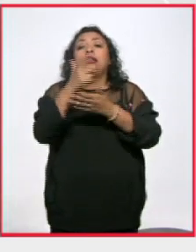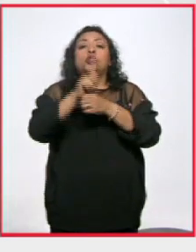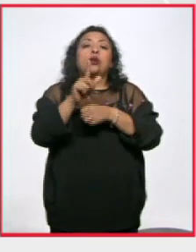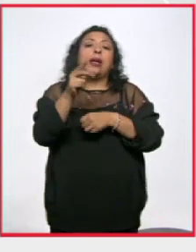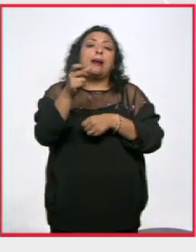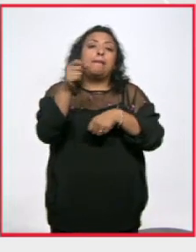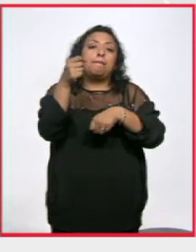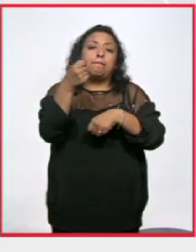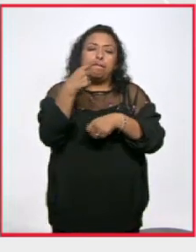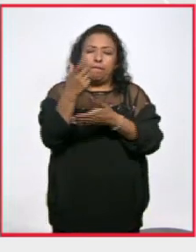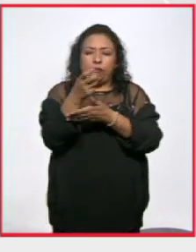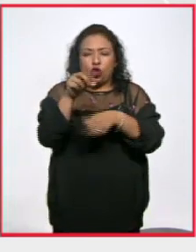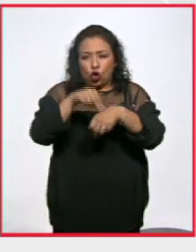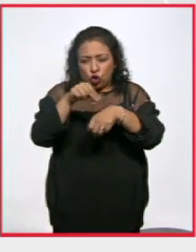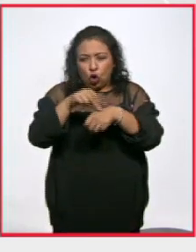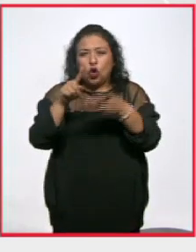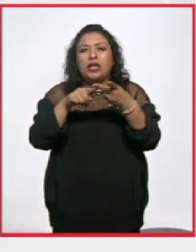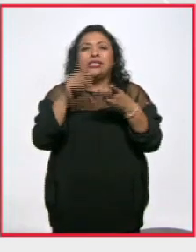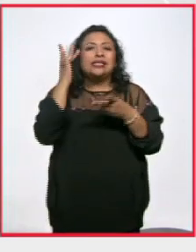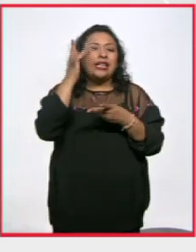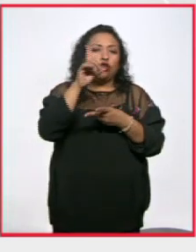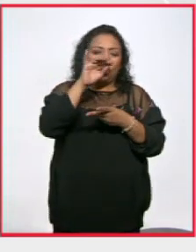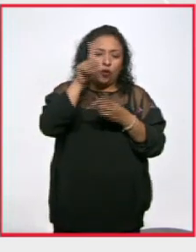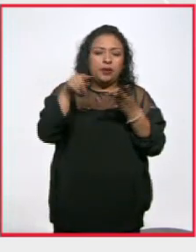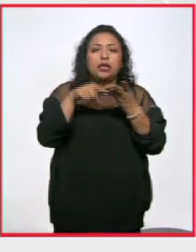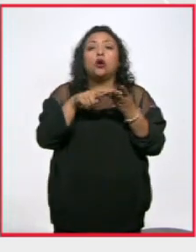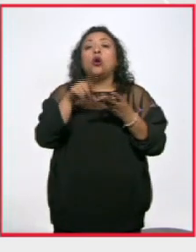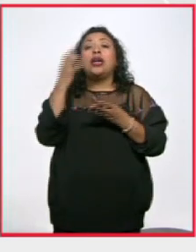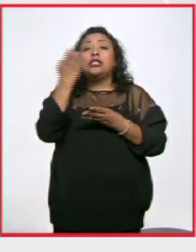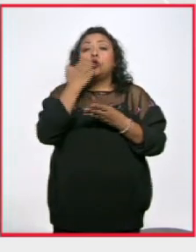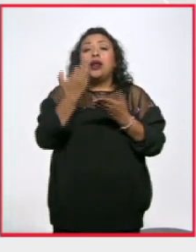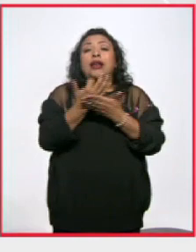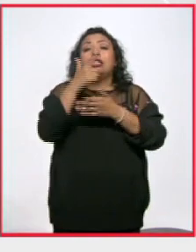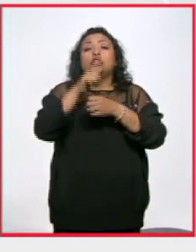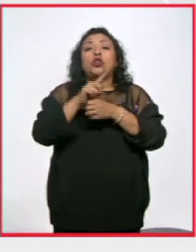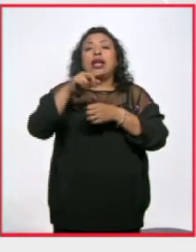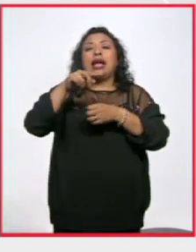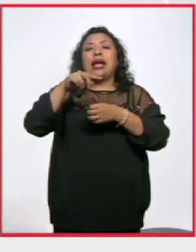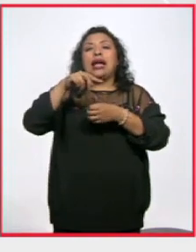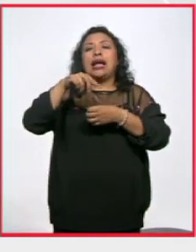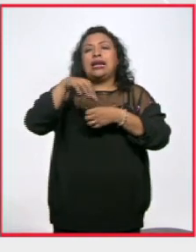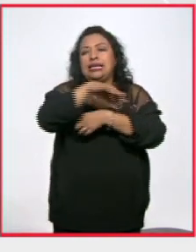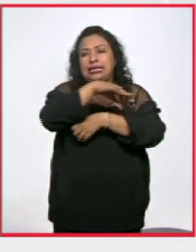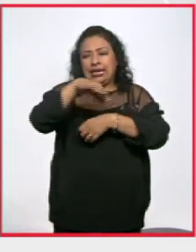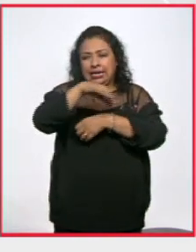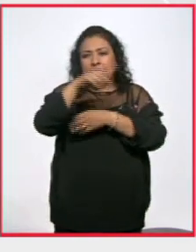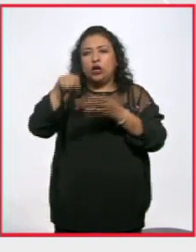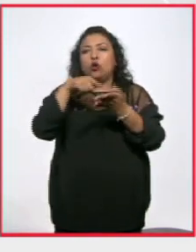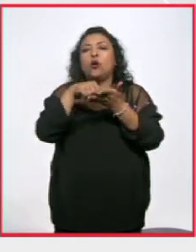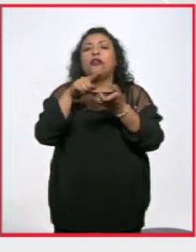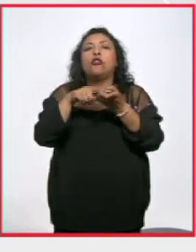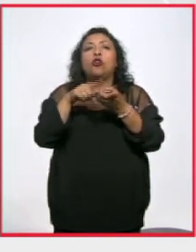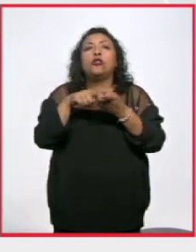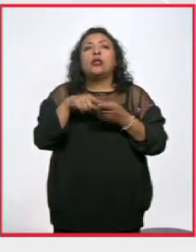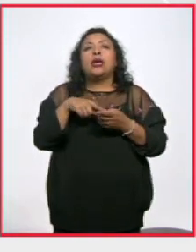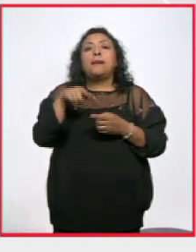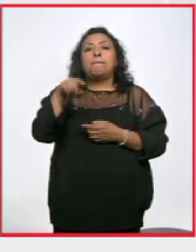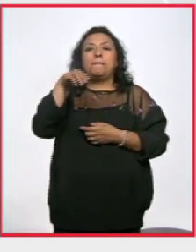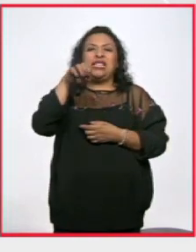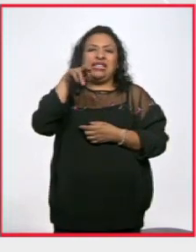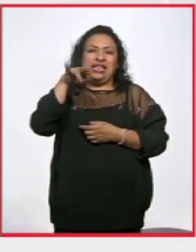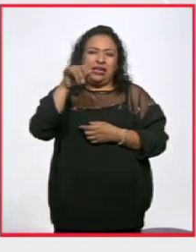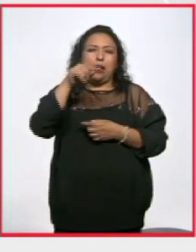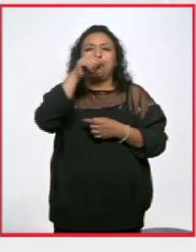que estaba en Santo Domingo la Escuela Nacional de Ingenieros que estaba en el Palacio de